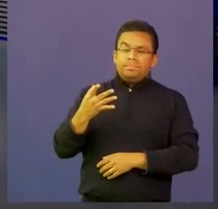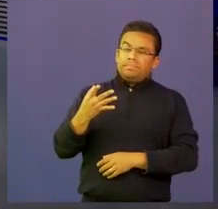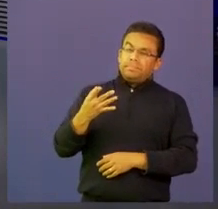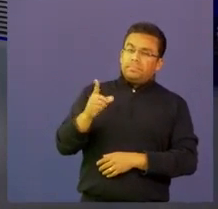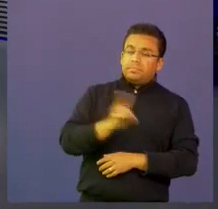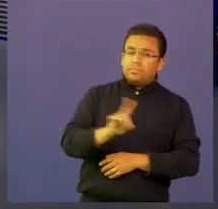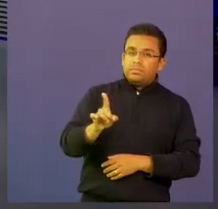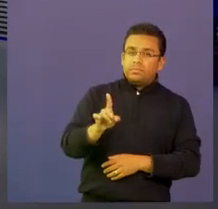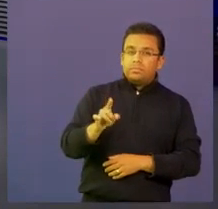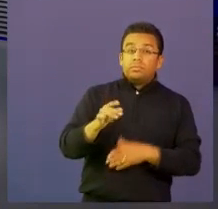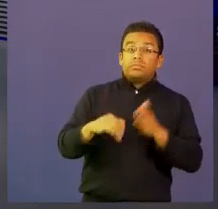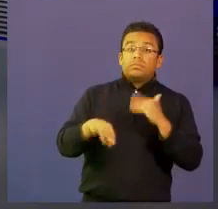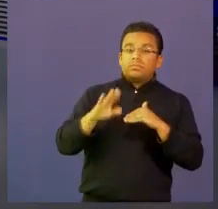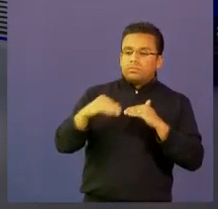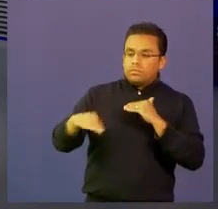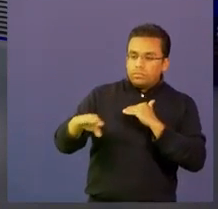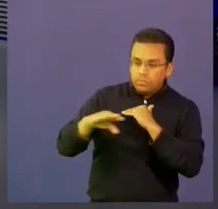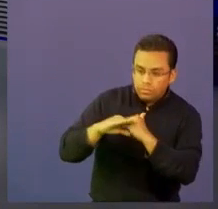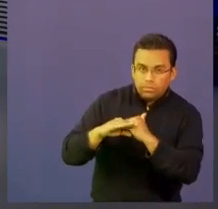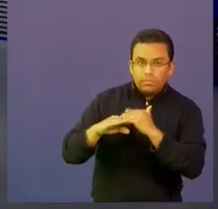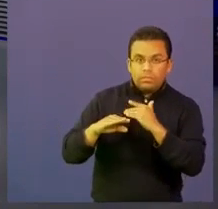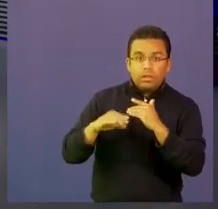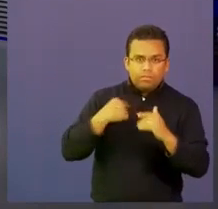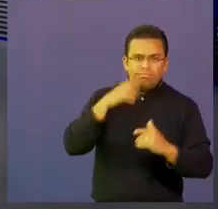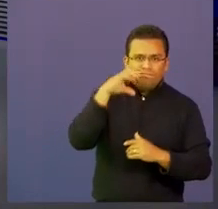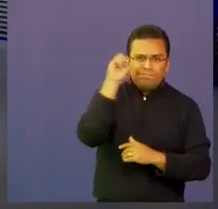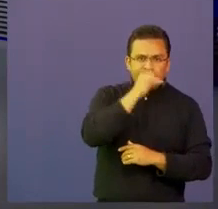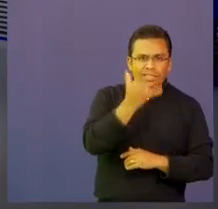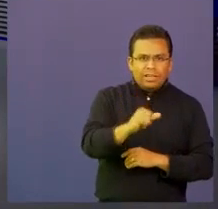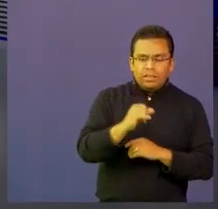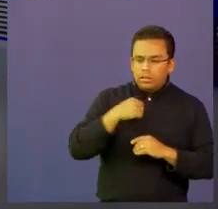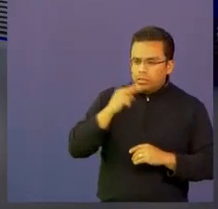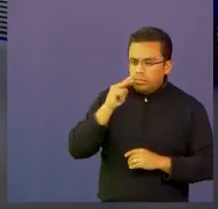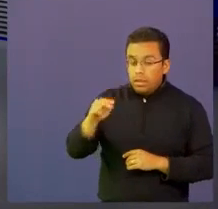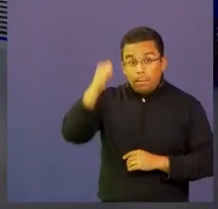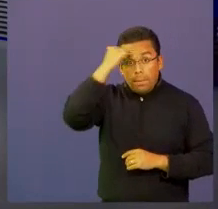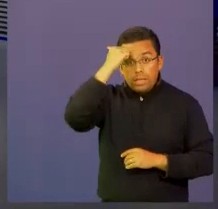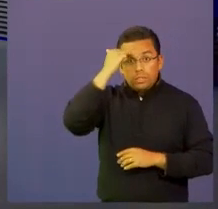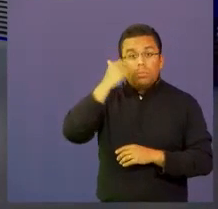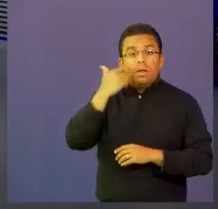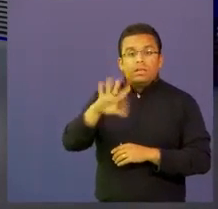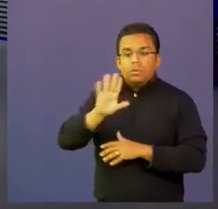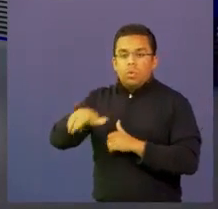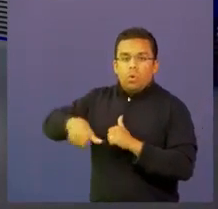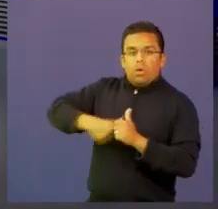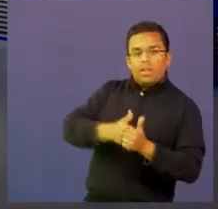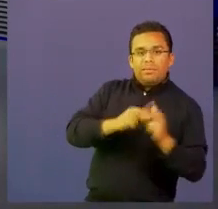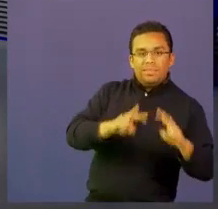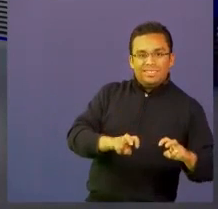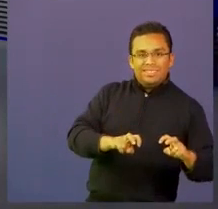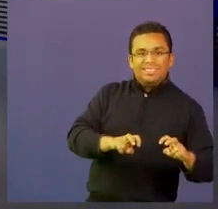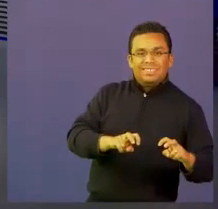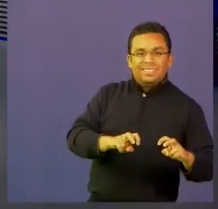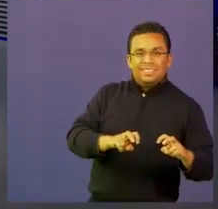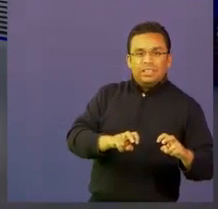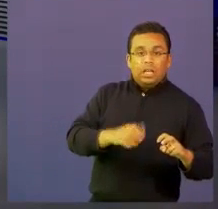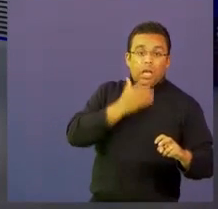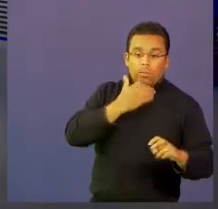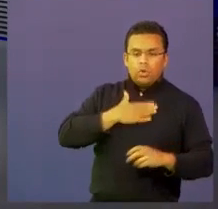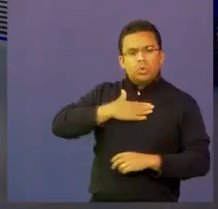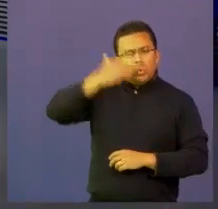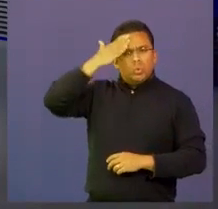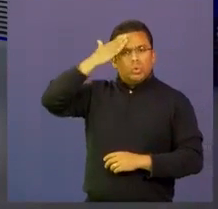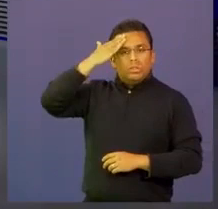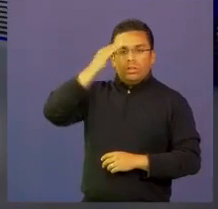a un nivel, y eso lo hemos, digamos, logrado detectar, y es para nosotros el maestro, es un co-investigador del niño. No tiene ese rol de yo sé,